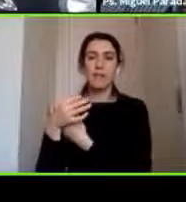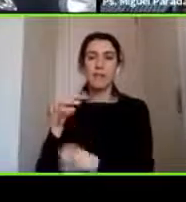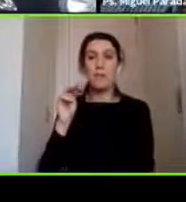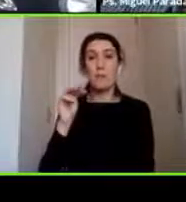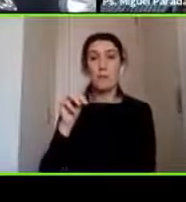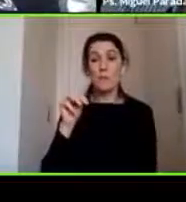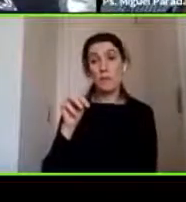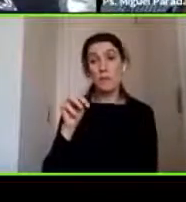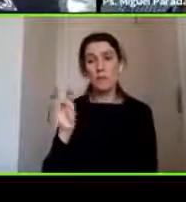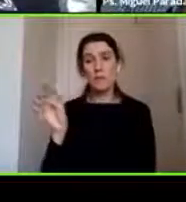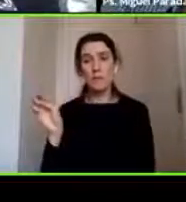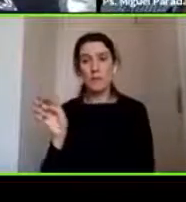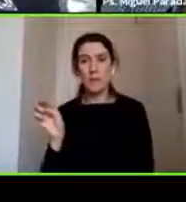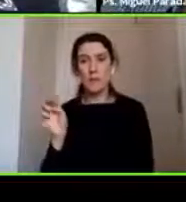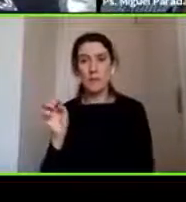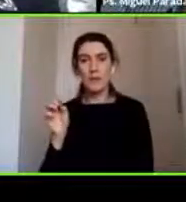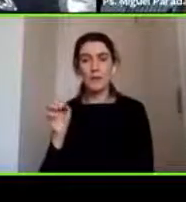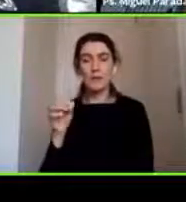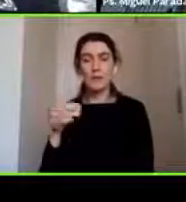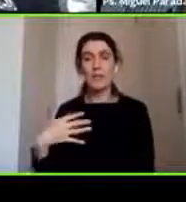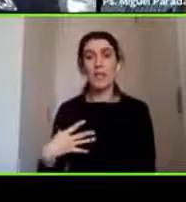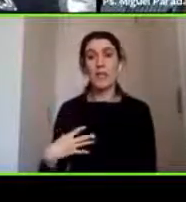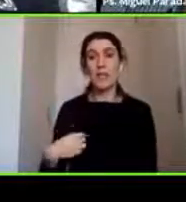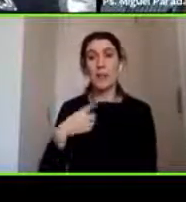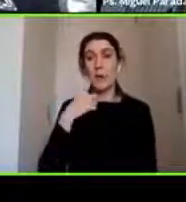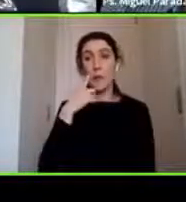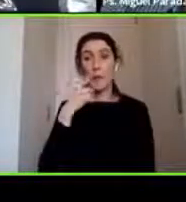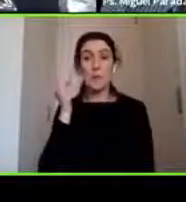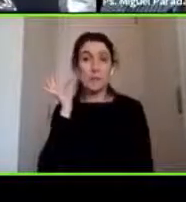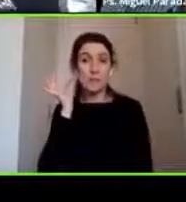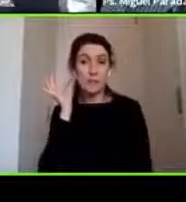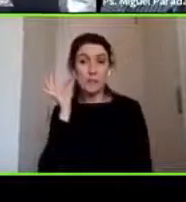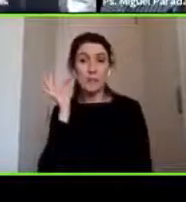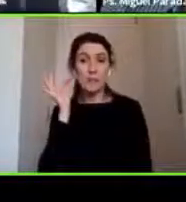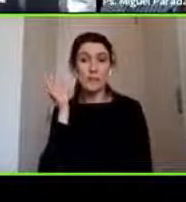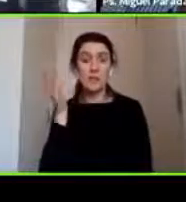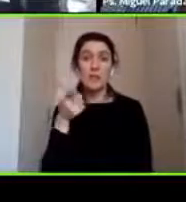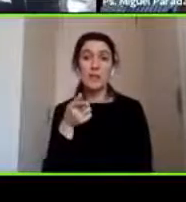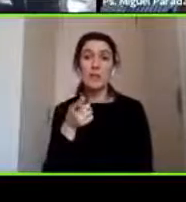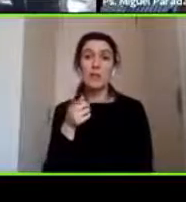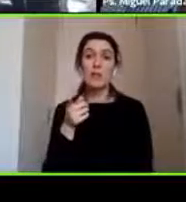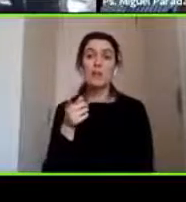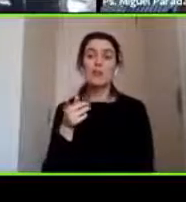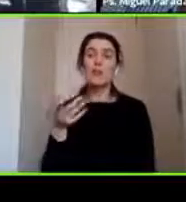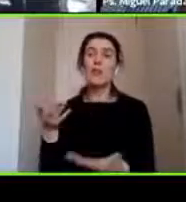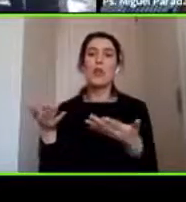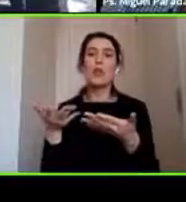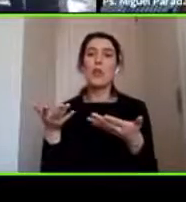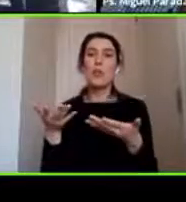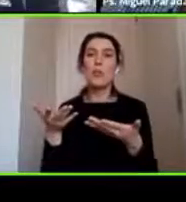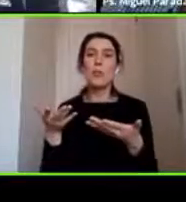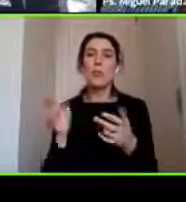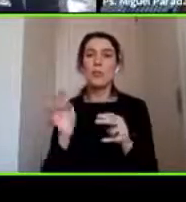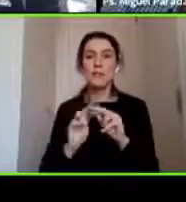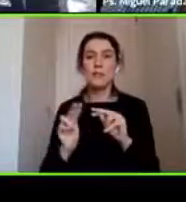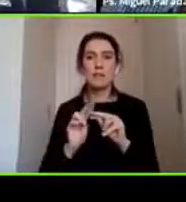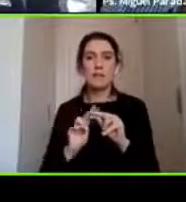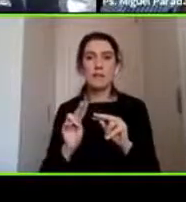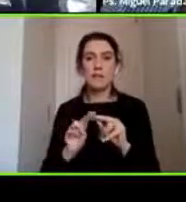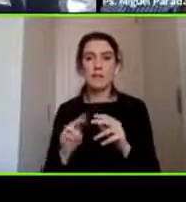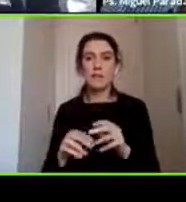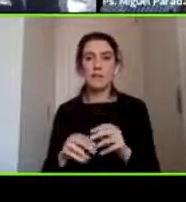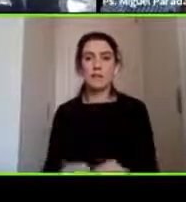tiene un TEC? ¿Cuál sería como la actitud recomendada? Me imagino que en el momento cómo manejar esa etapa más crítica